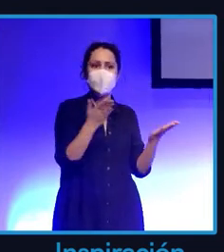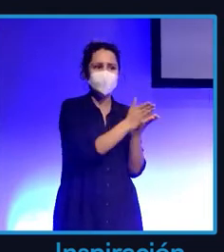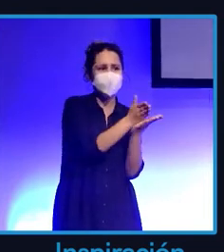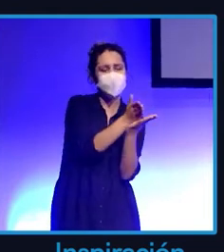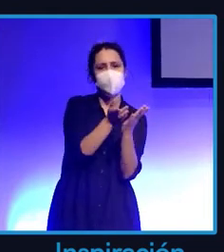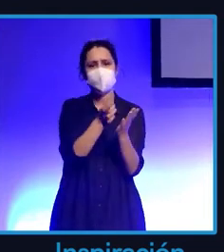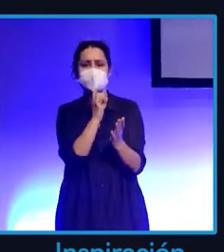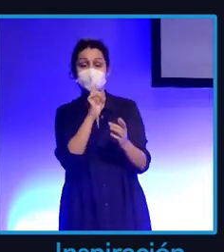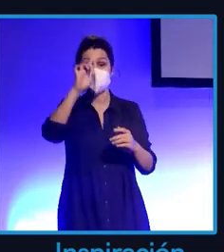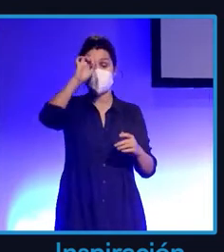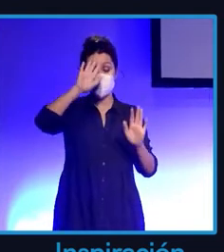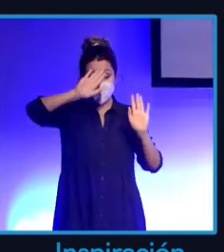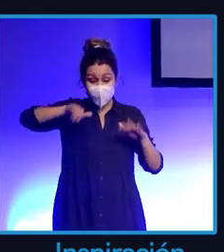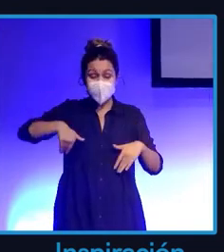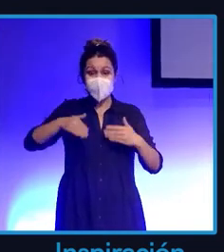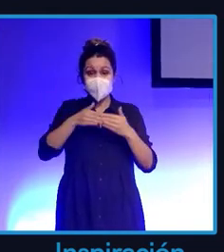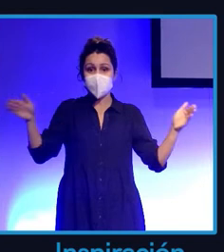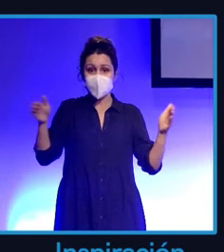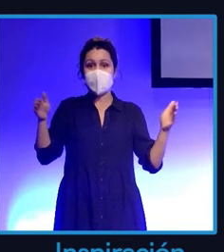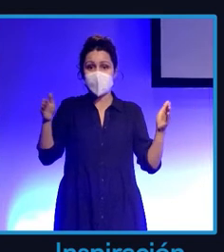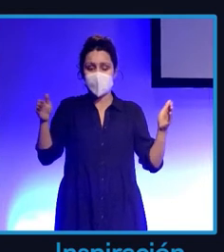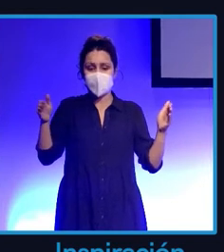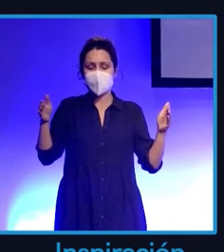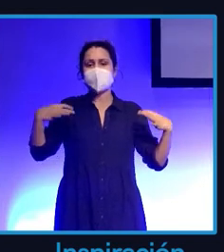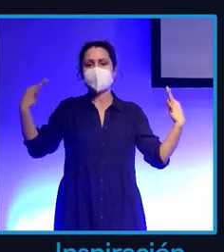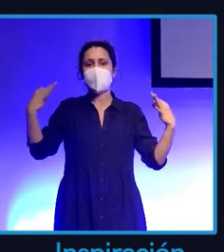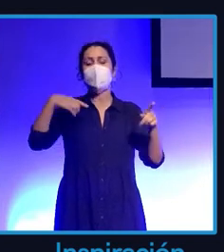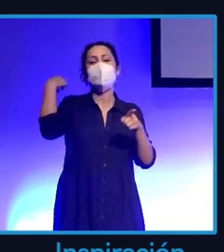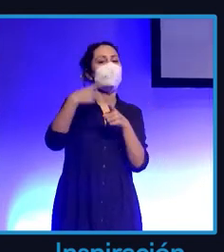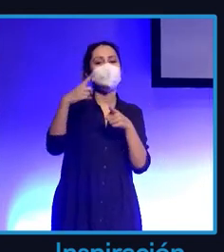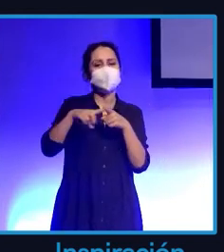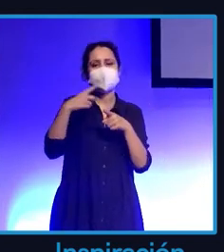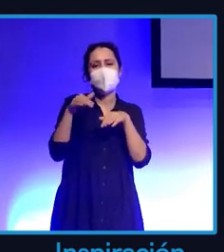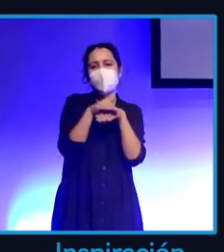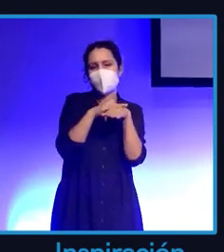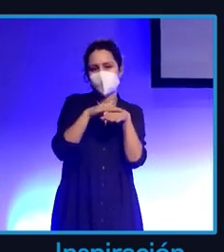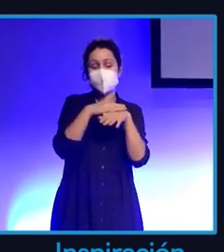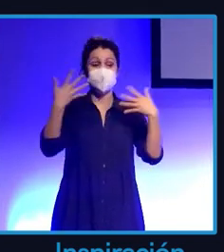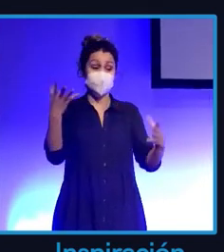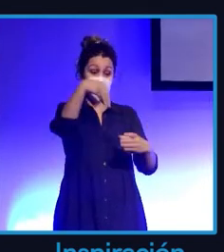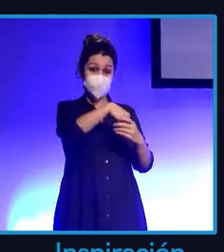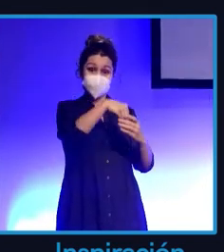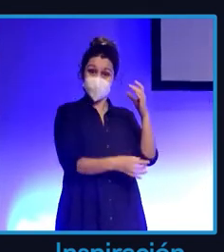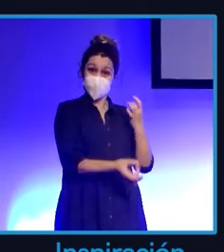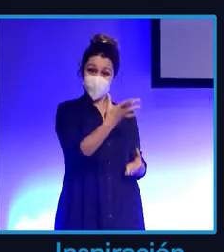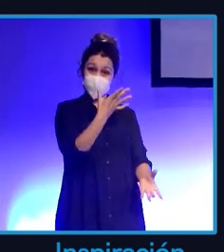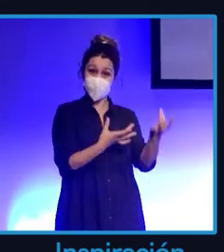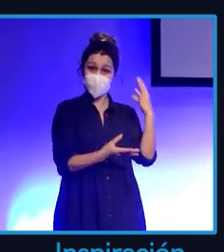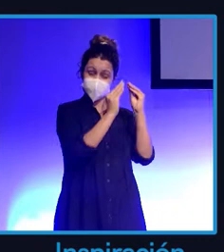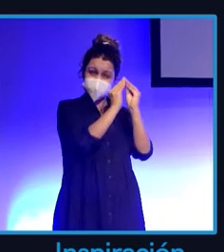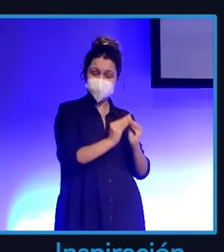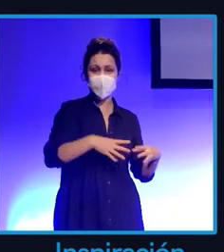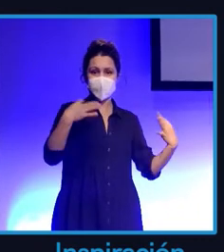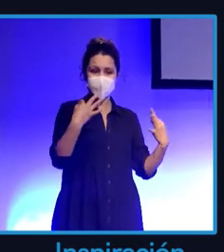final solamente estaban abiertos las cosas de primera necesidad. Tenían que buscar creadores de contenido y tenían que aportar cosas